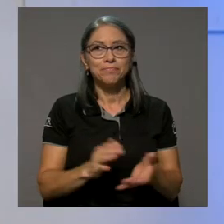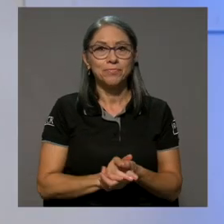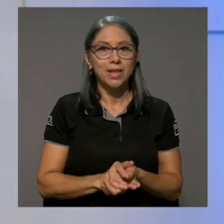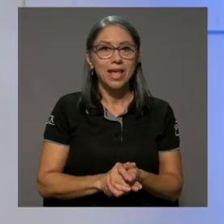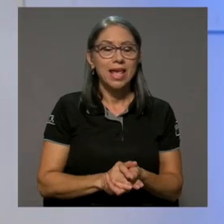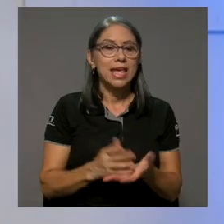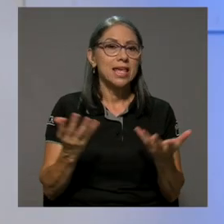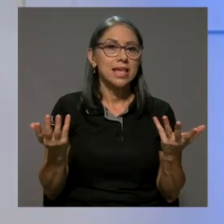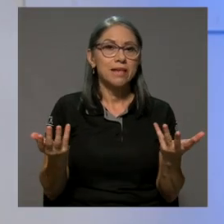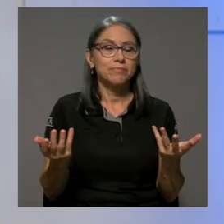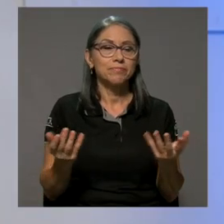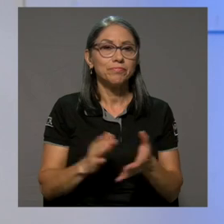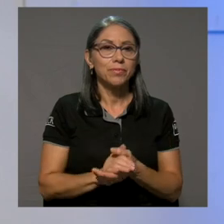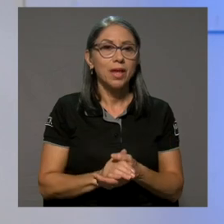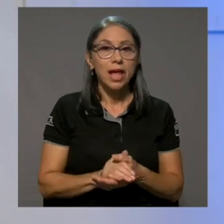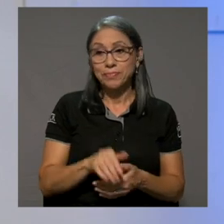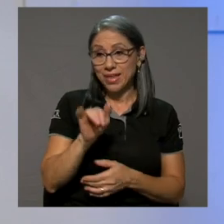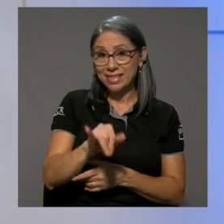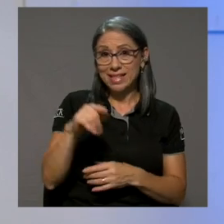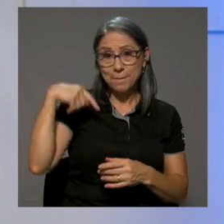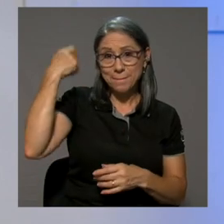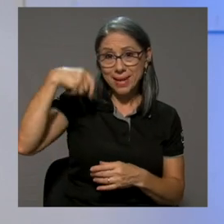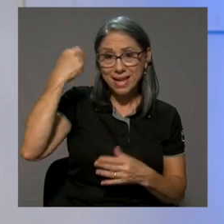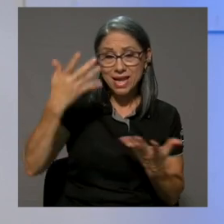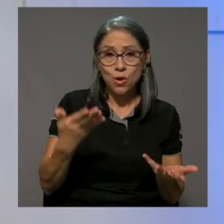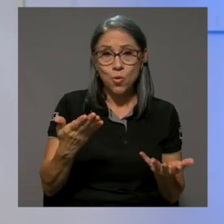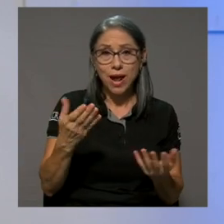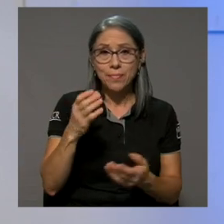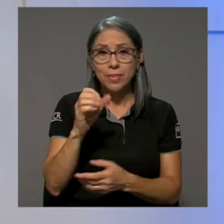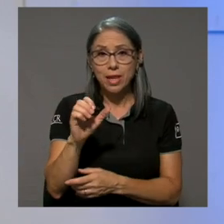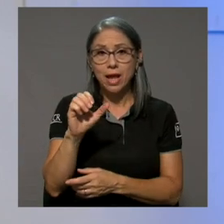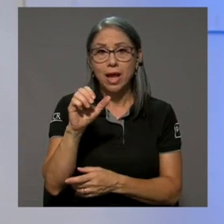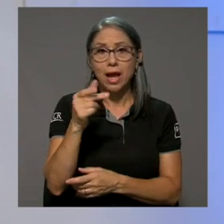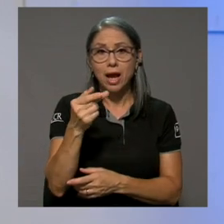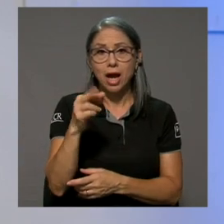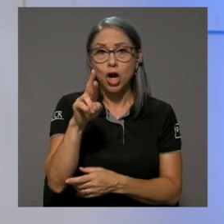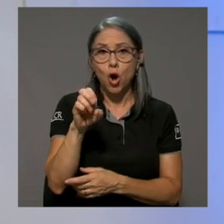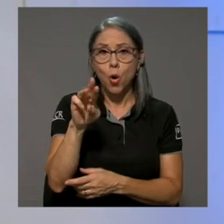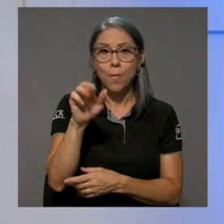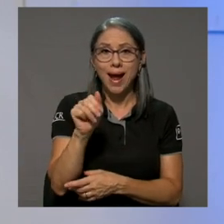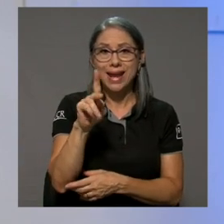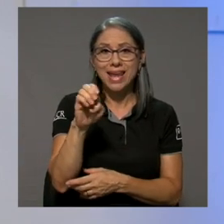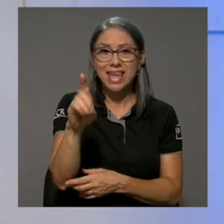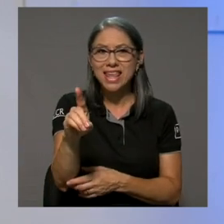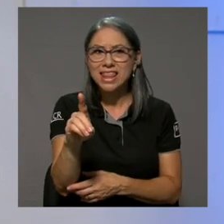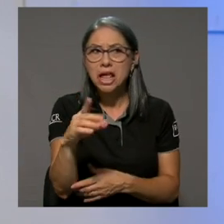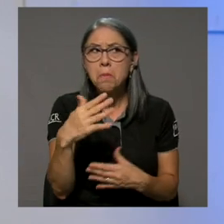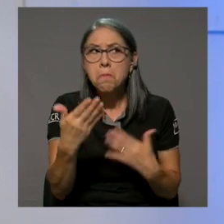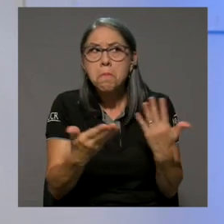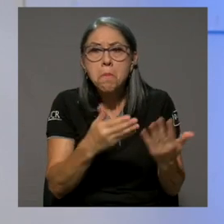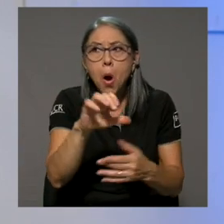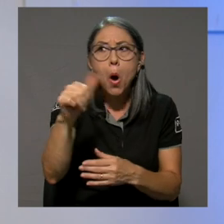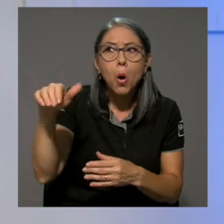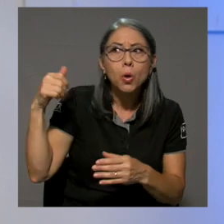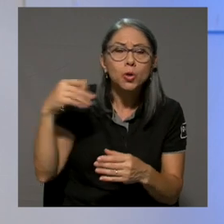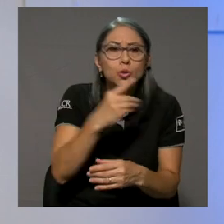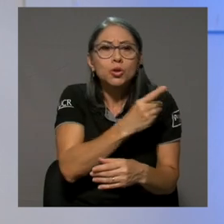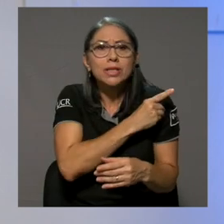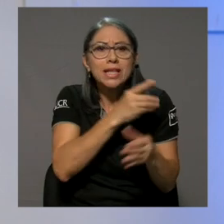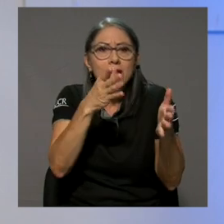Y más allá de esta película, más allá de Corma Kitt, ¿qué cineastas te inspiran como